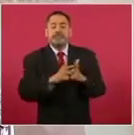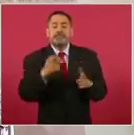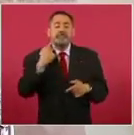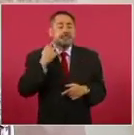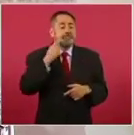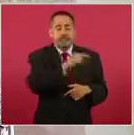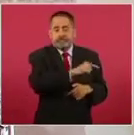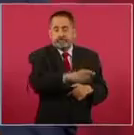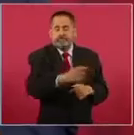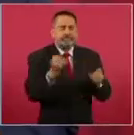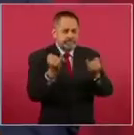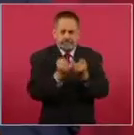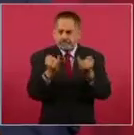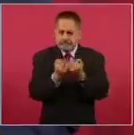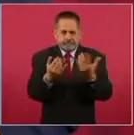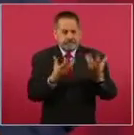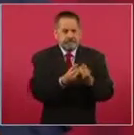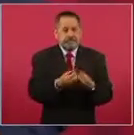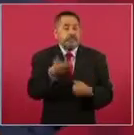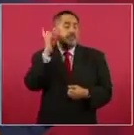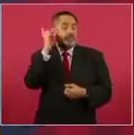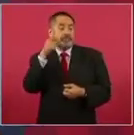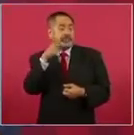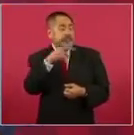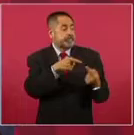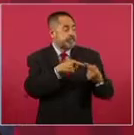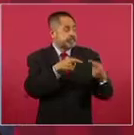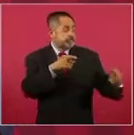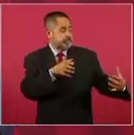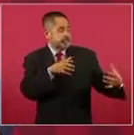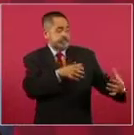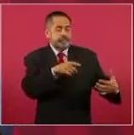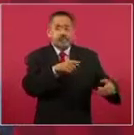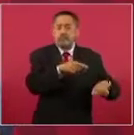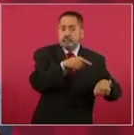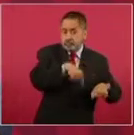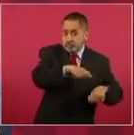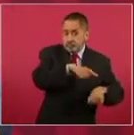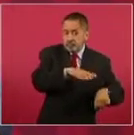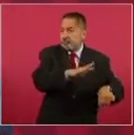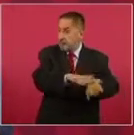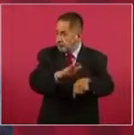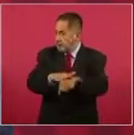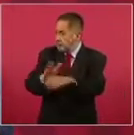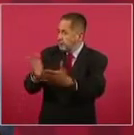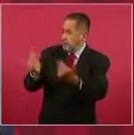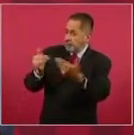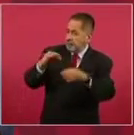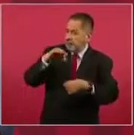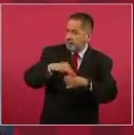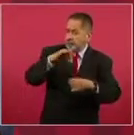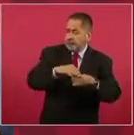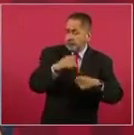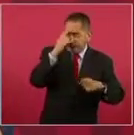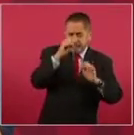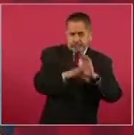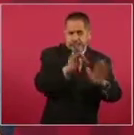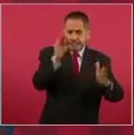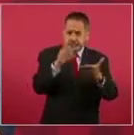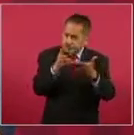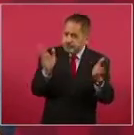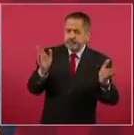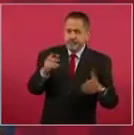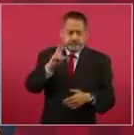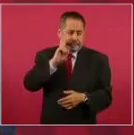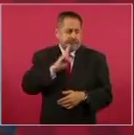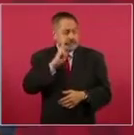Que en el Bloque Conservador convoquen elecciones abiertas